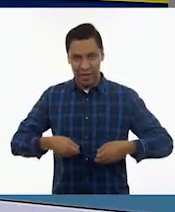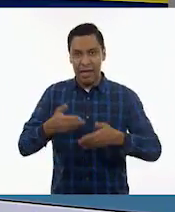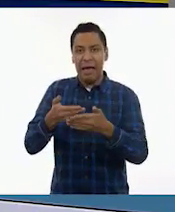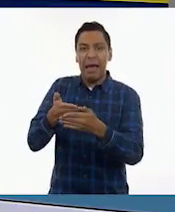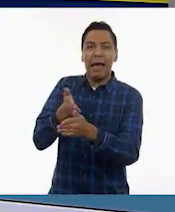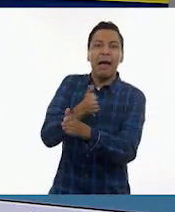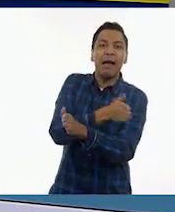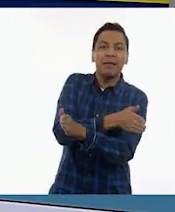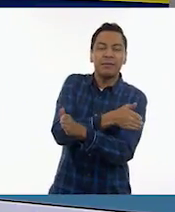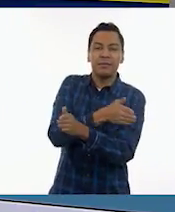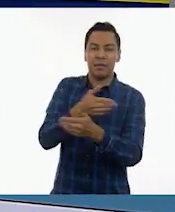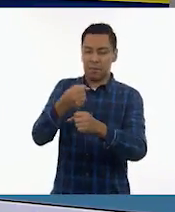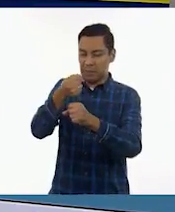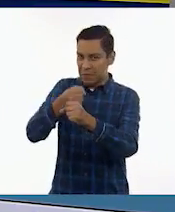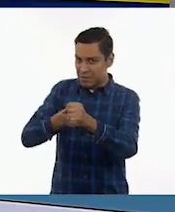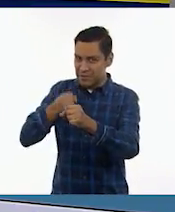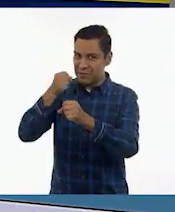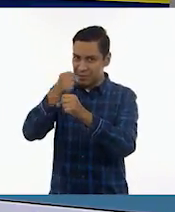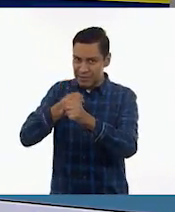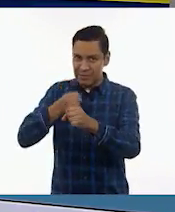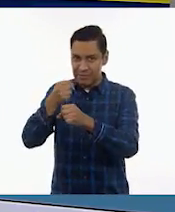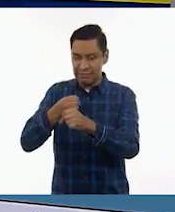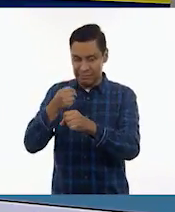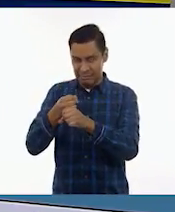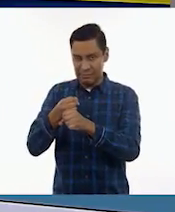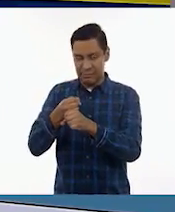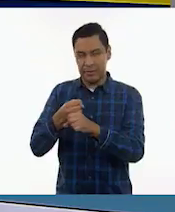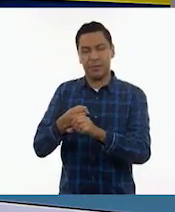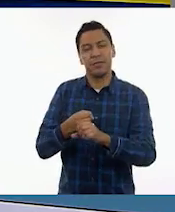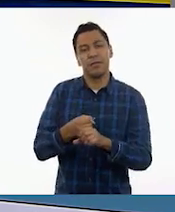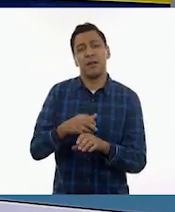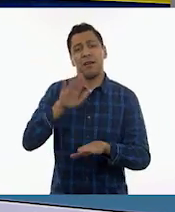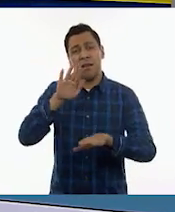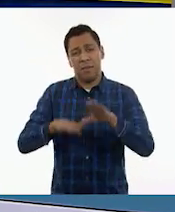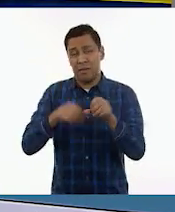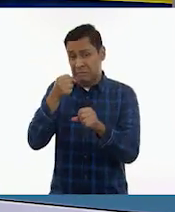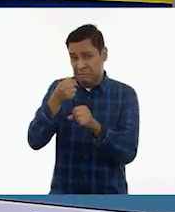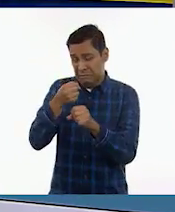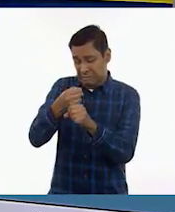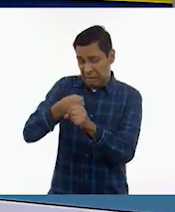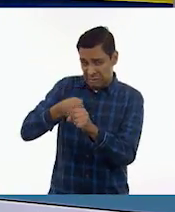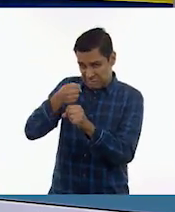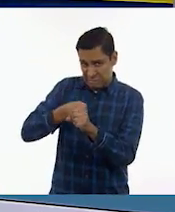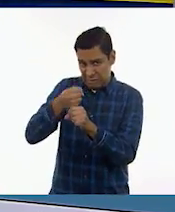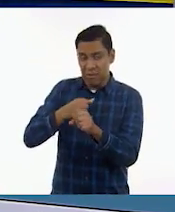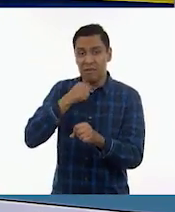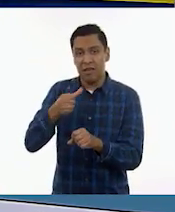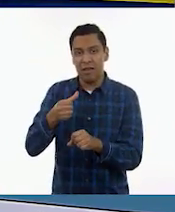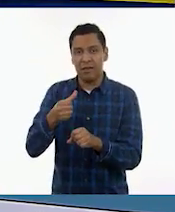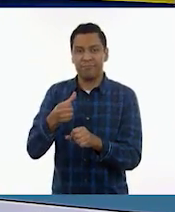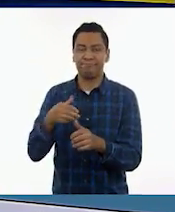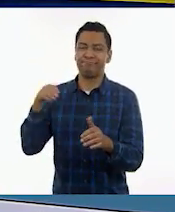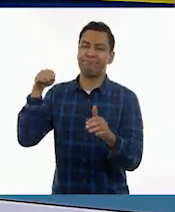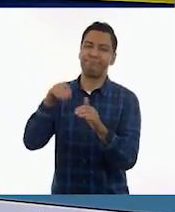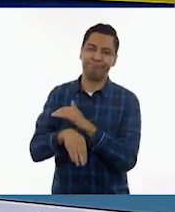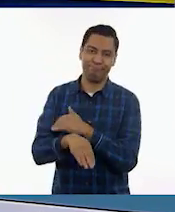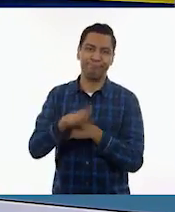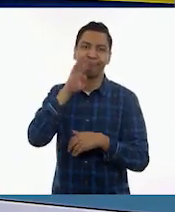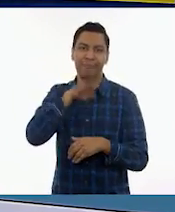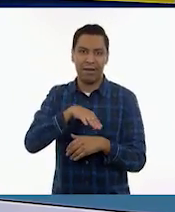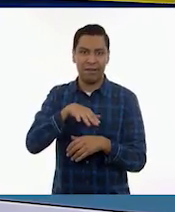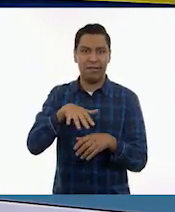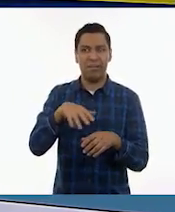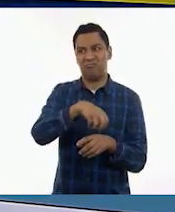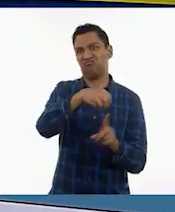veces la diferencia de un buen evento o un mal evento. Si ensayamos, por ejemplo, los grupos de manera separada, aislada, no sé,